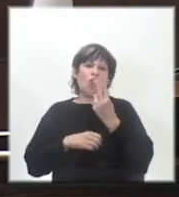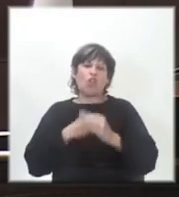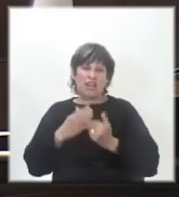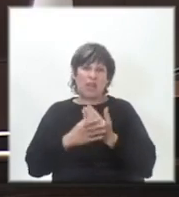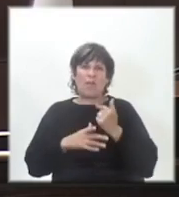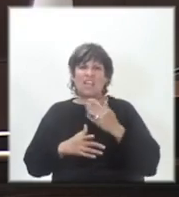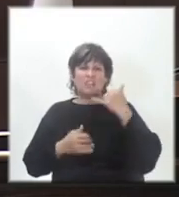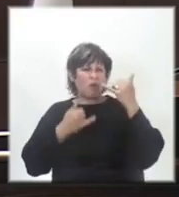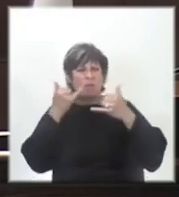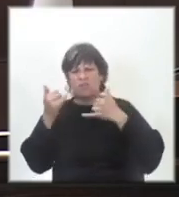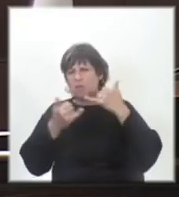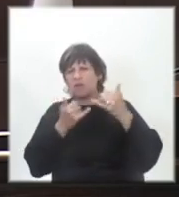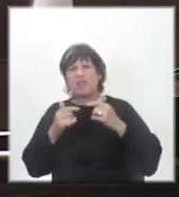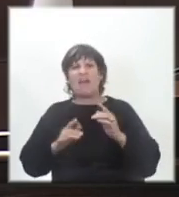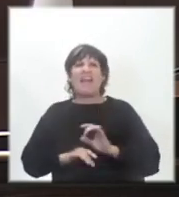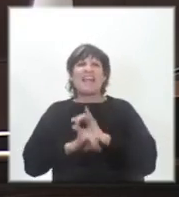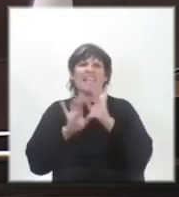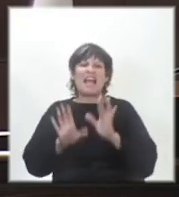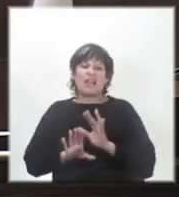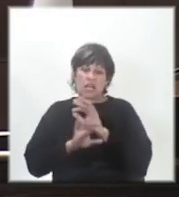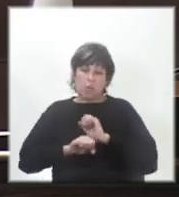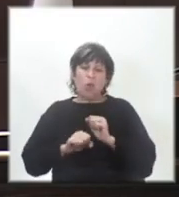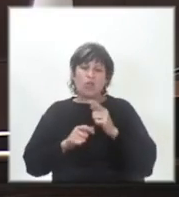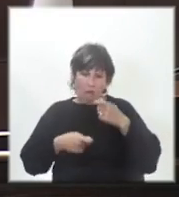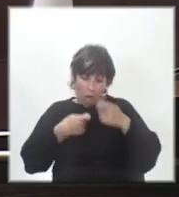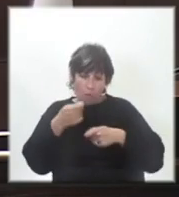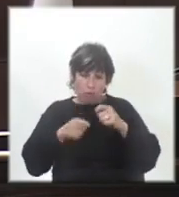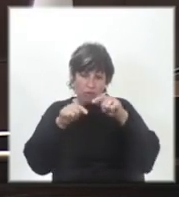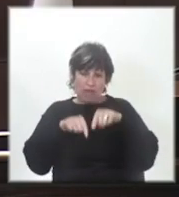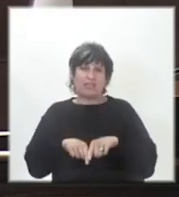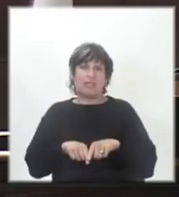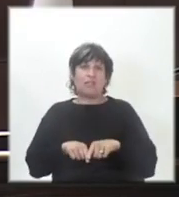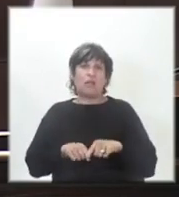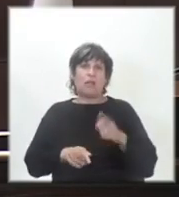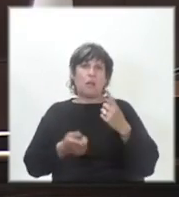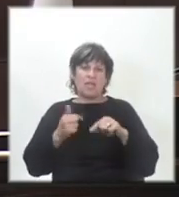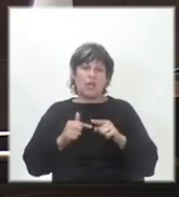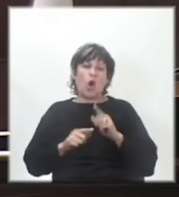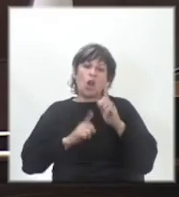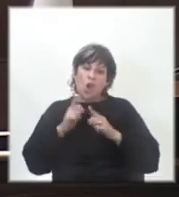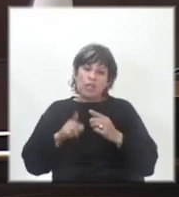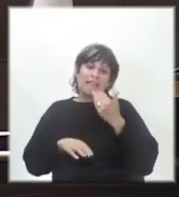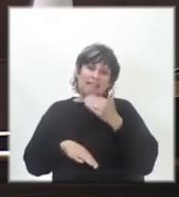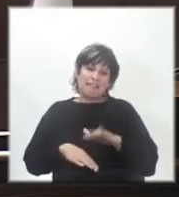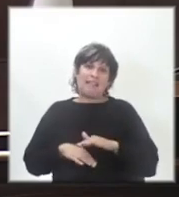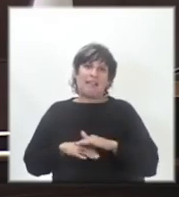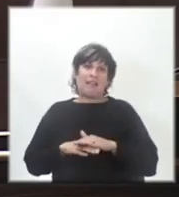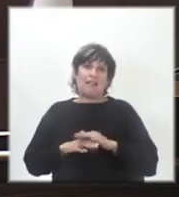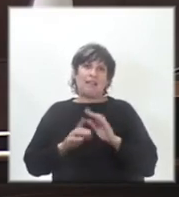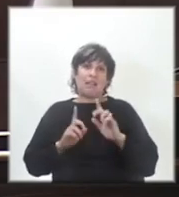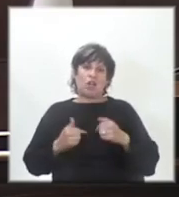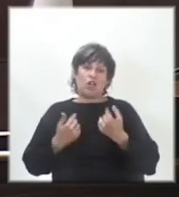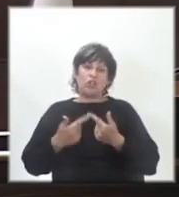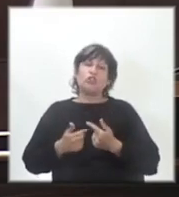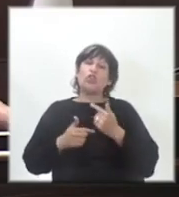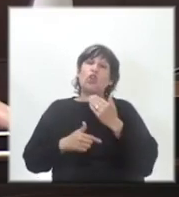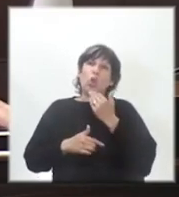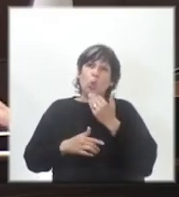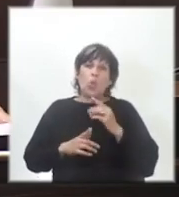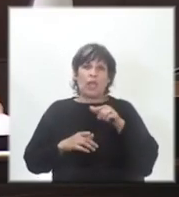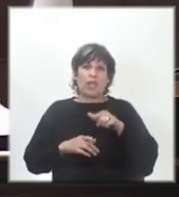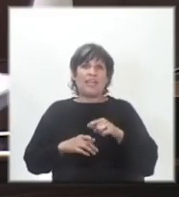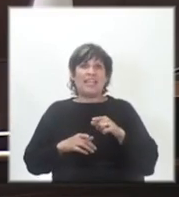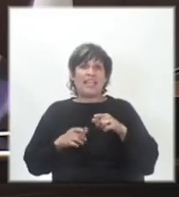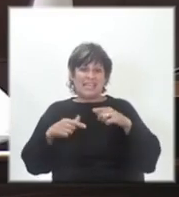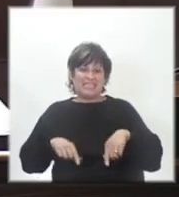Claramente creía que podía aportar a esto. Pero algo entendía. Lo que a nosotros nos queda en duda es si al